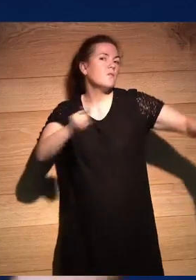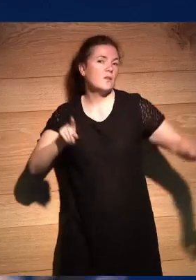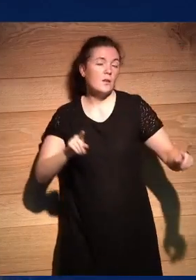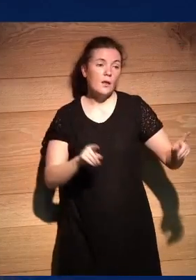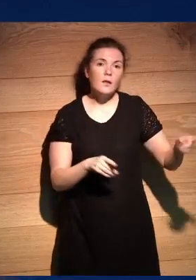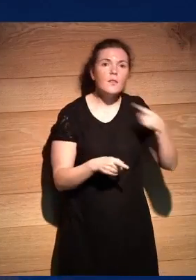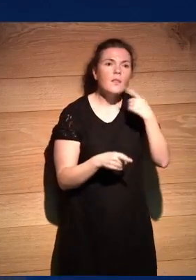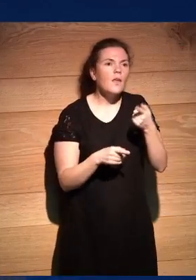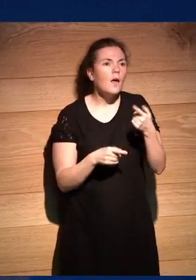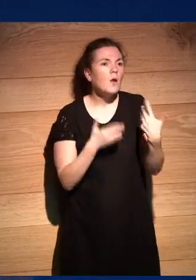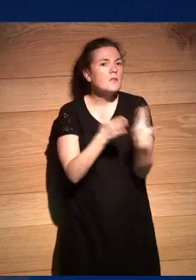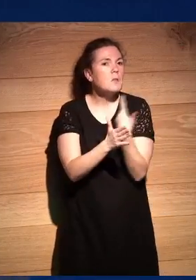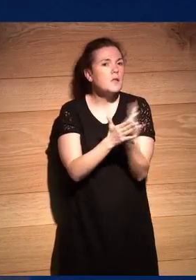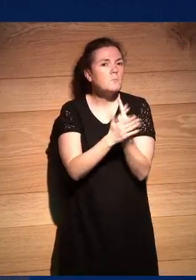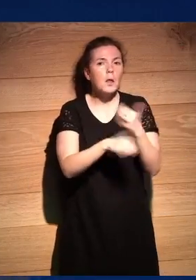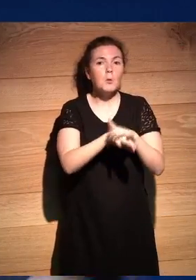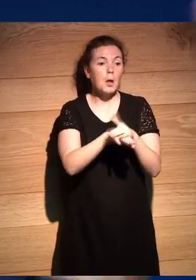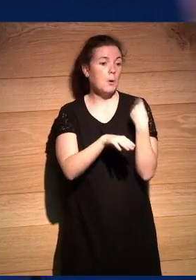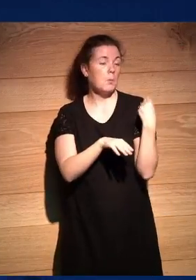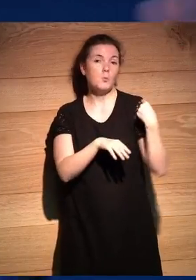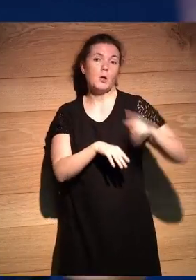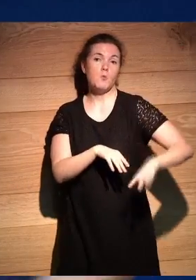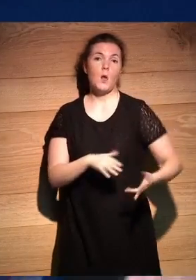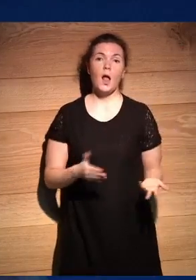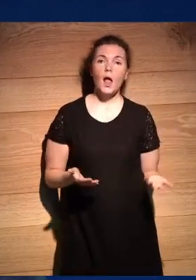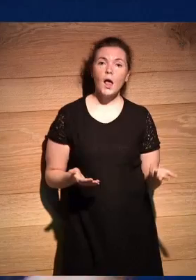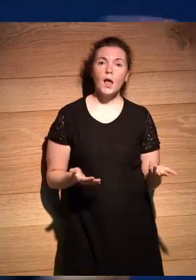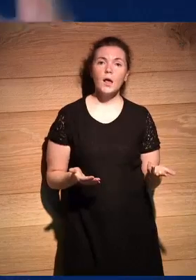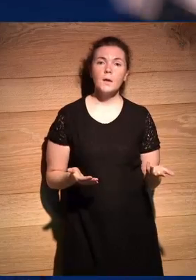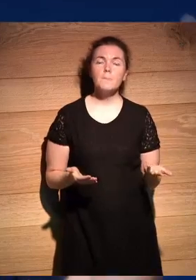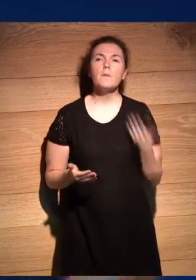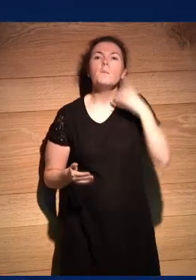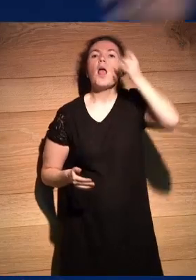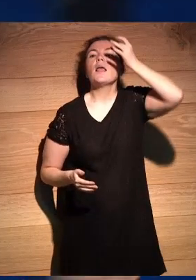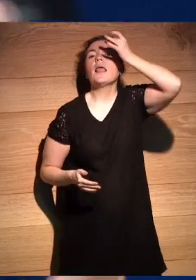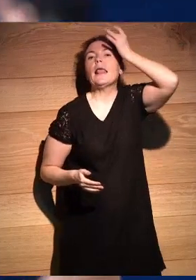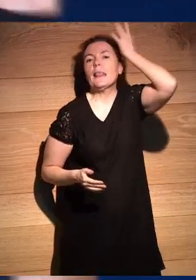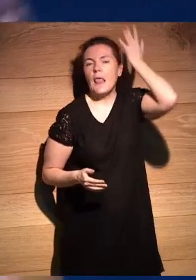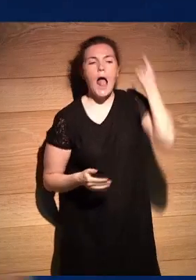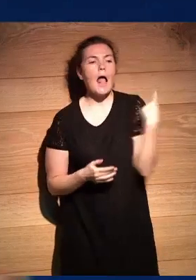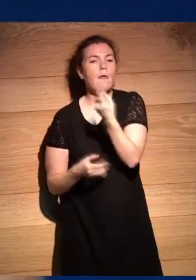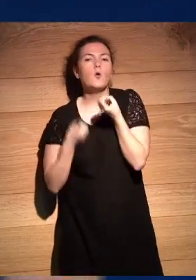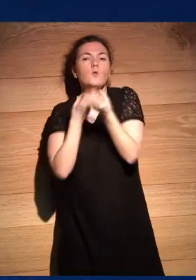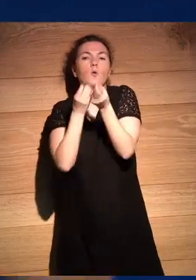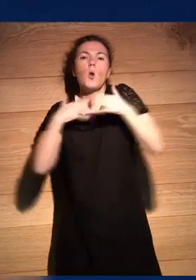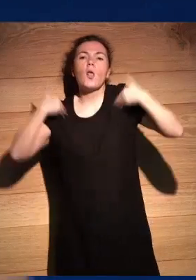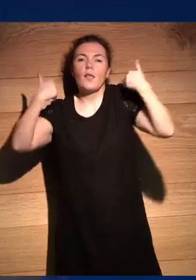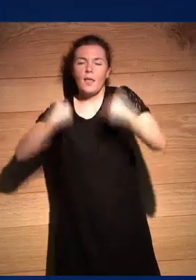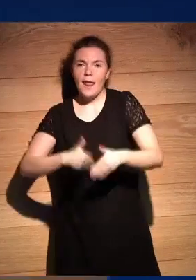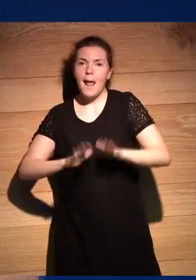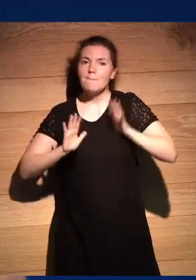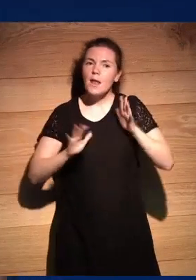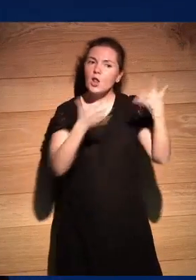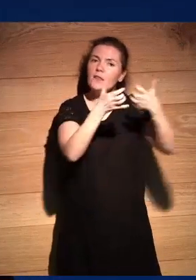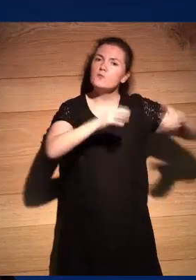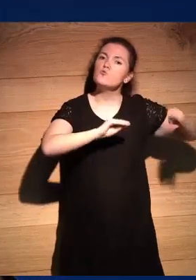y por qué nos tiene que explicar si nunca vino a preguntarnos esa idea de cada uno cuenta lo que quiere pero su